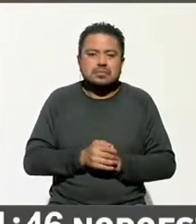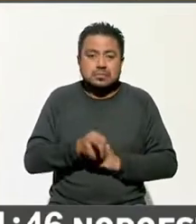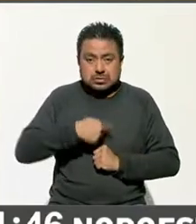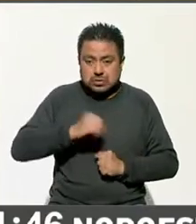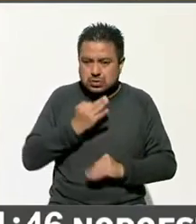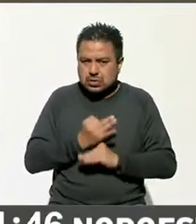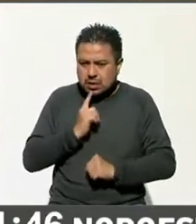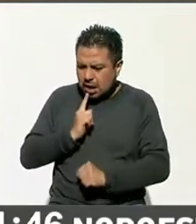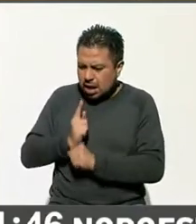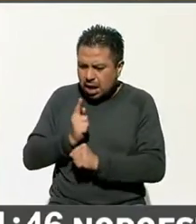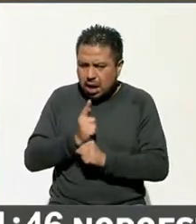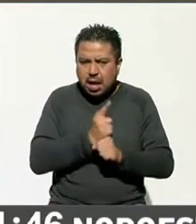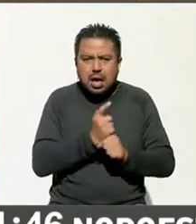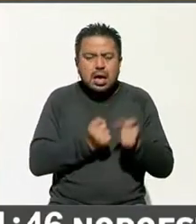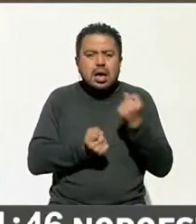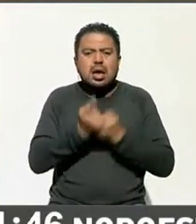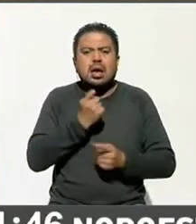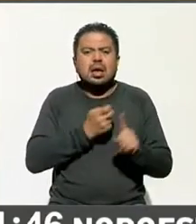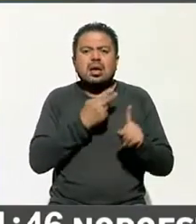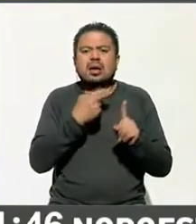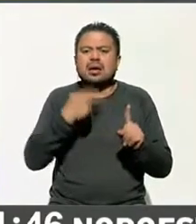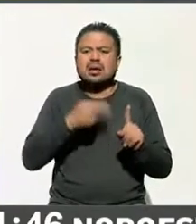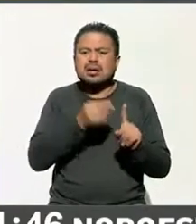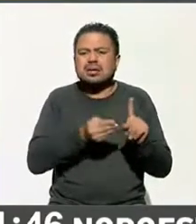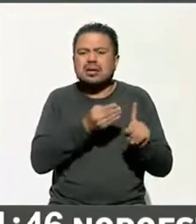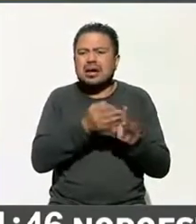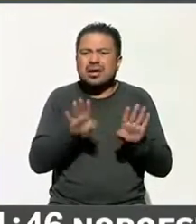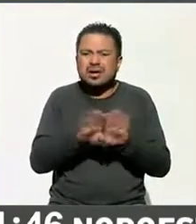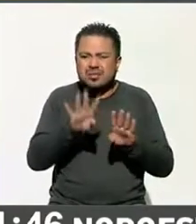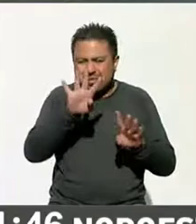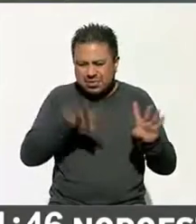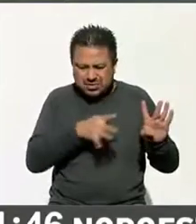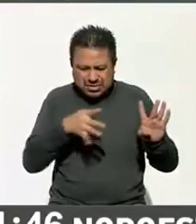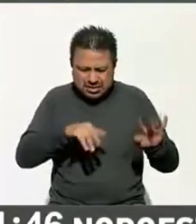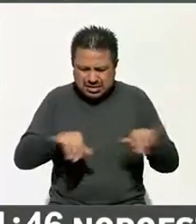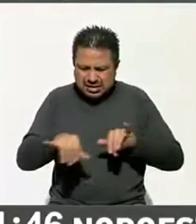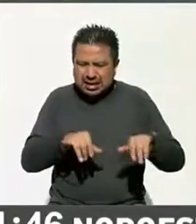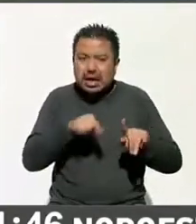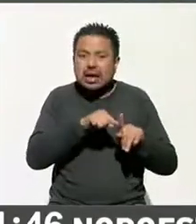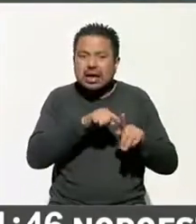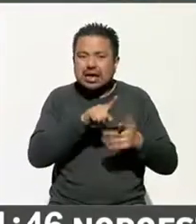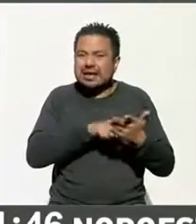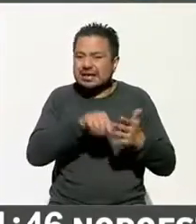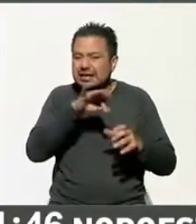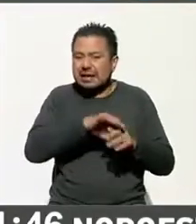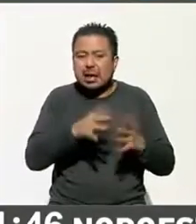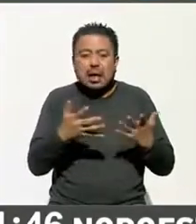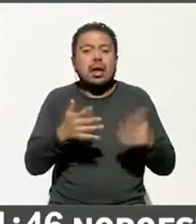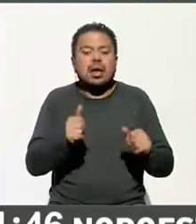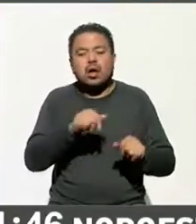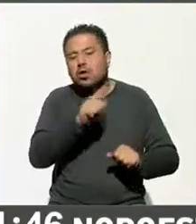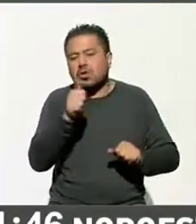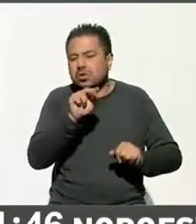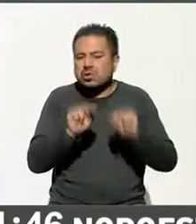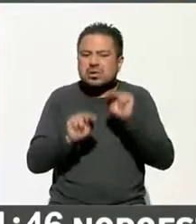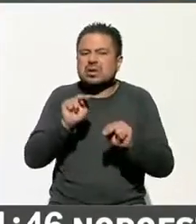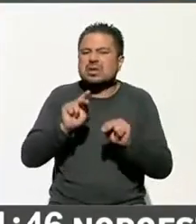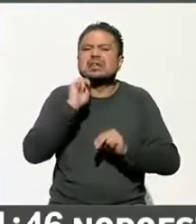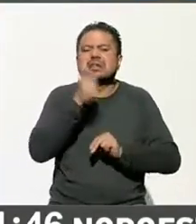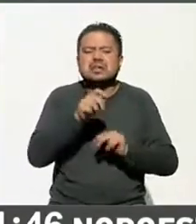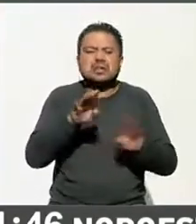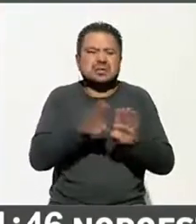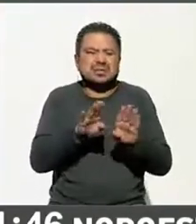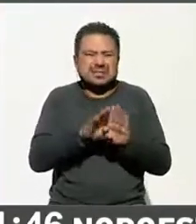reportado aquí ya algo de lo que llamaríamos los demográficos en la elección. Pero la otra categoría serían los